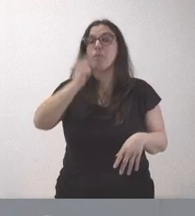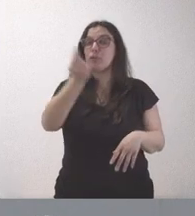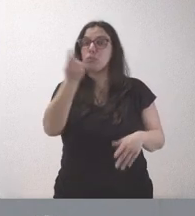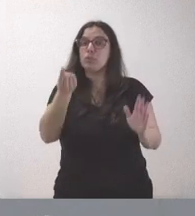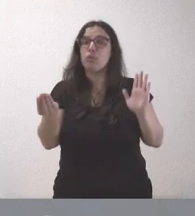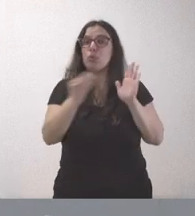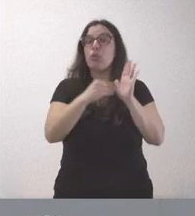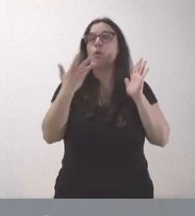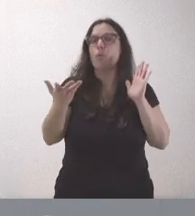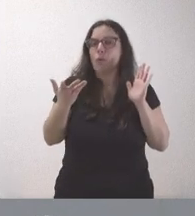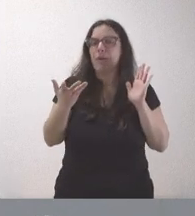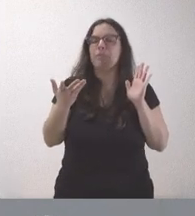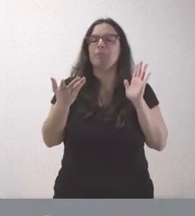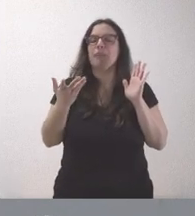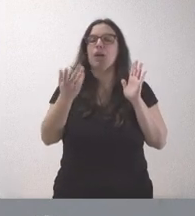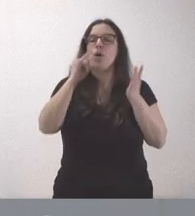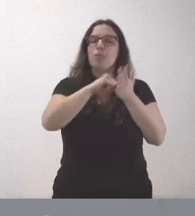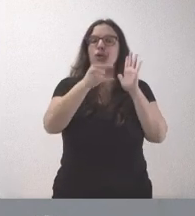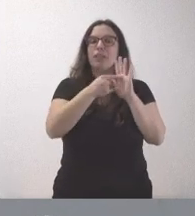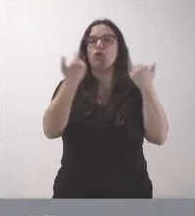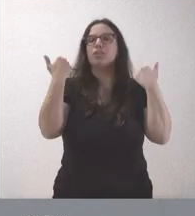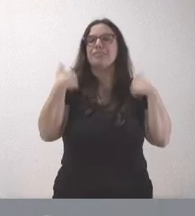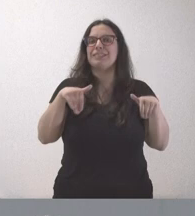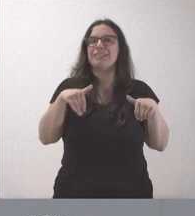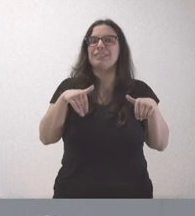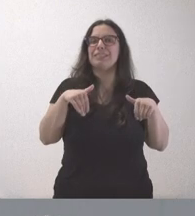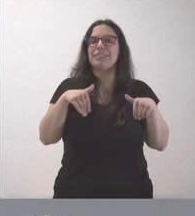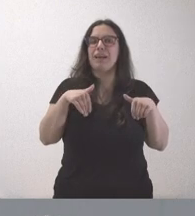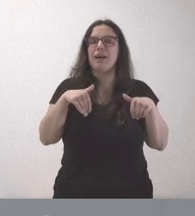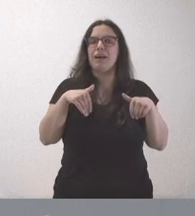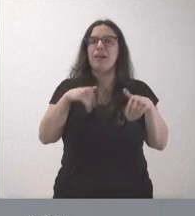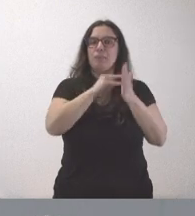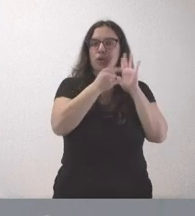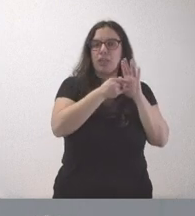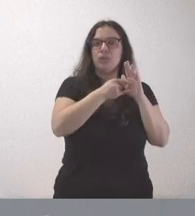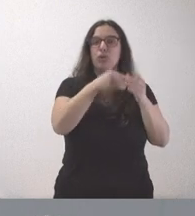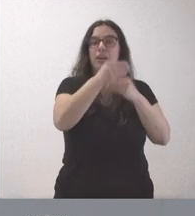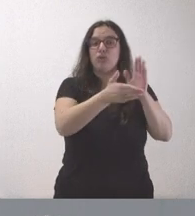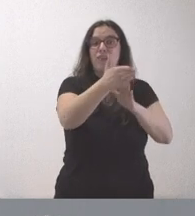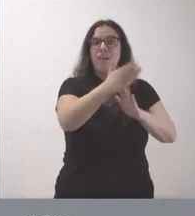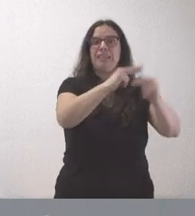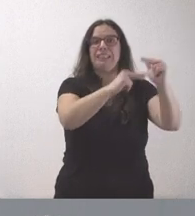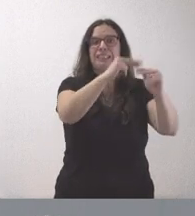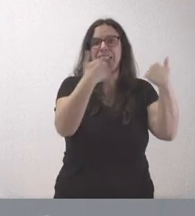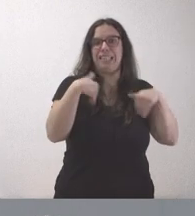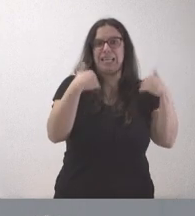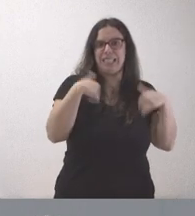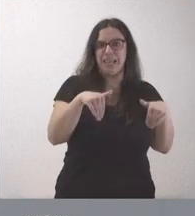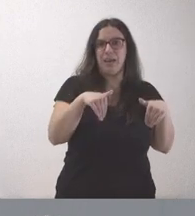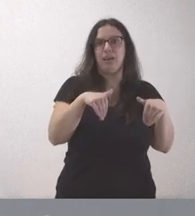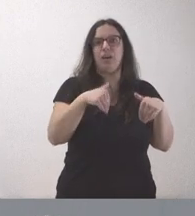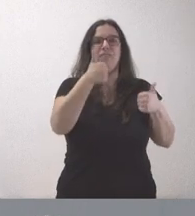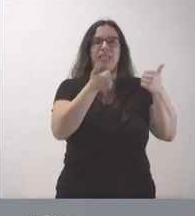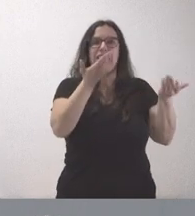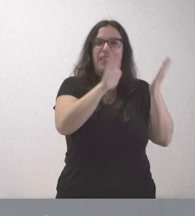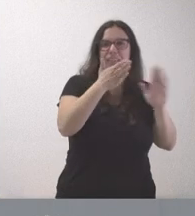presupuesto son aquellos proyectos que ya estaban realizados como proyectos y que estaban en fase de ejecución o en fase de licitación